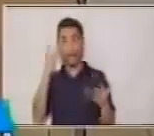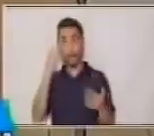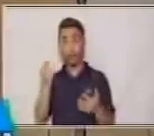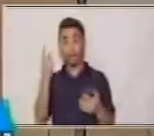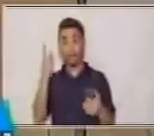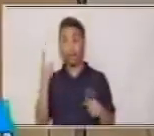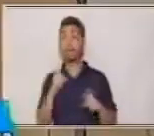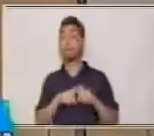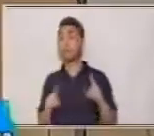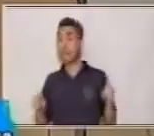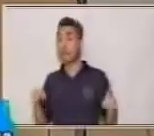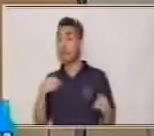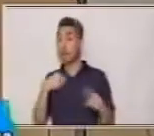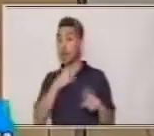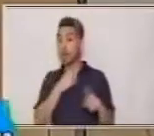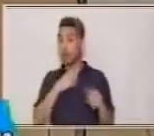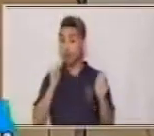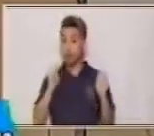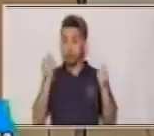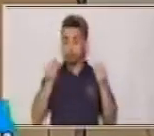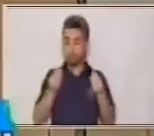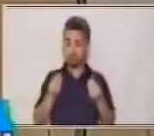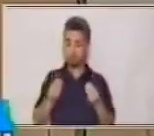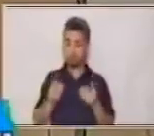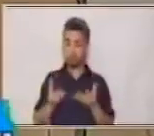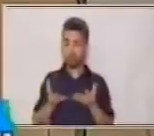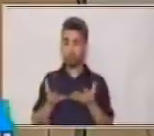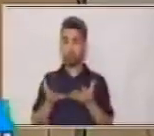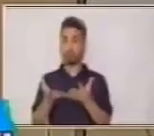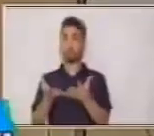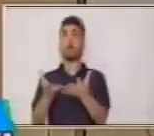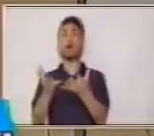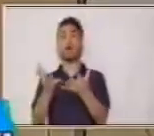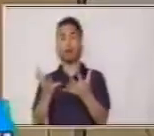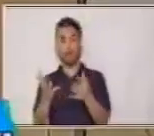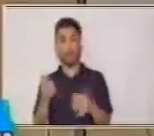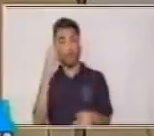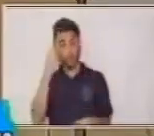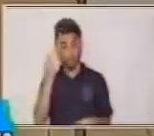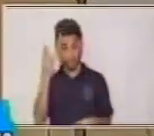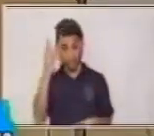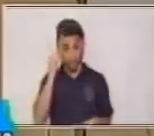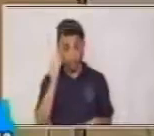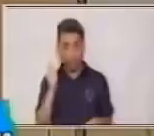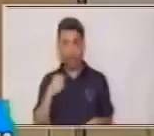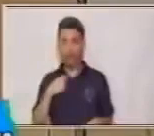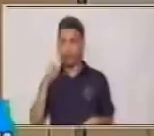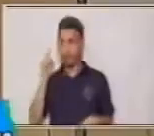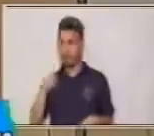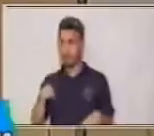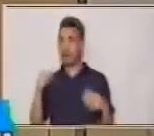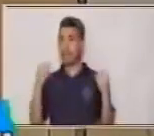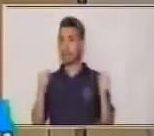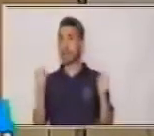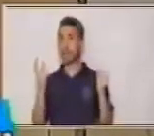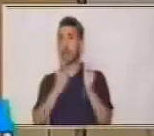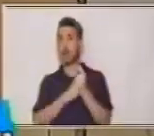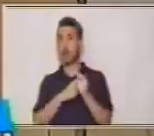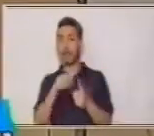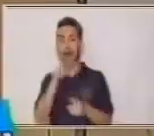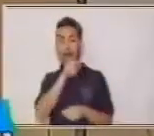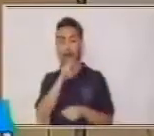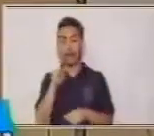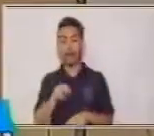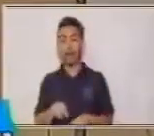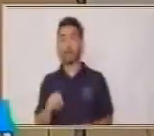pero si quiero que sea fluido, si quiero tener mejor comprensión, entonces lo tengo que hacer con la lectura